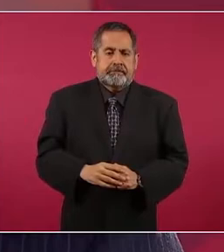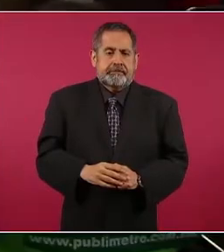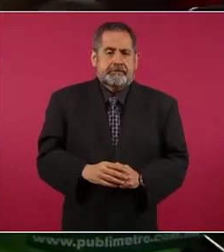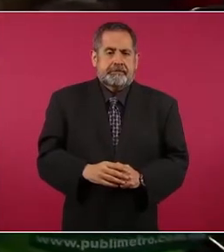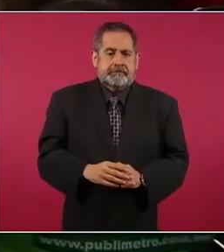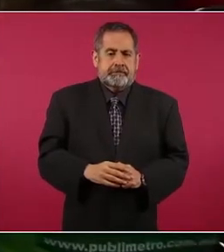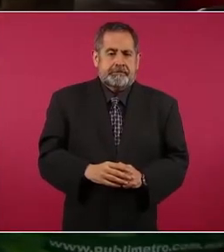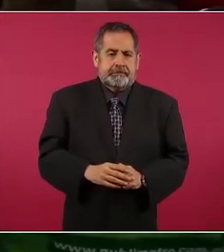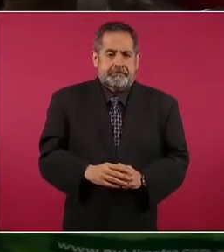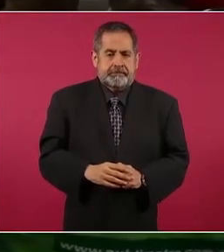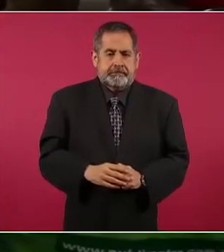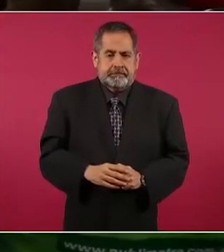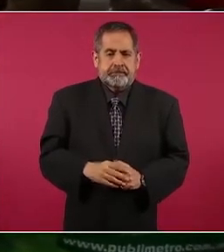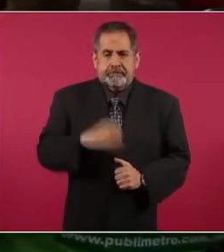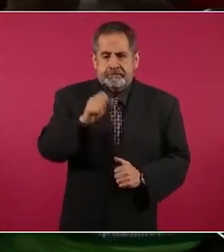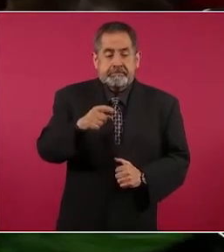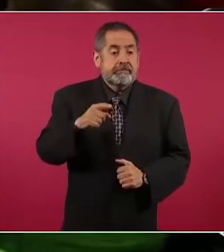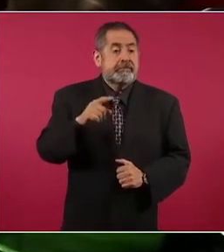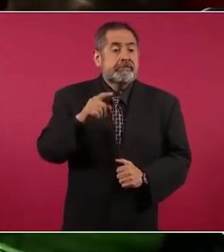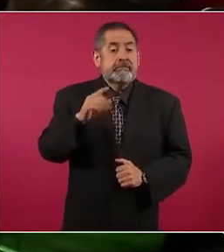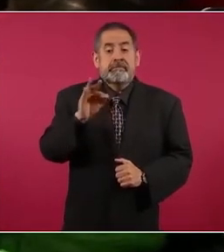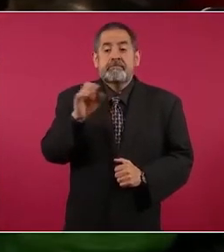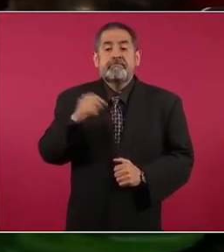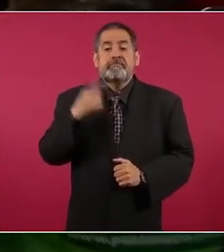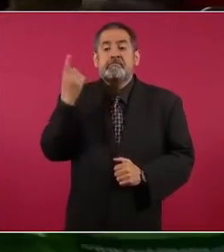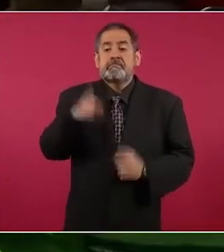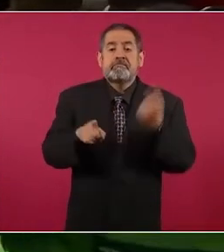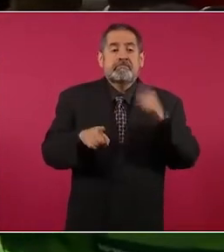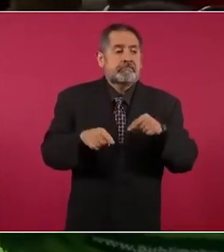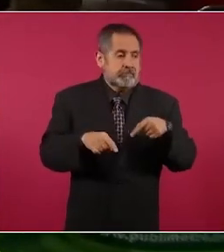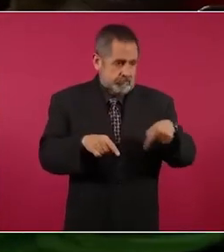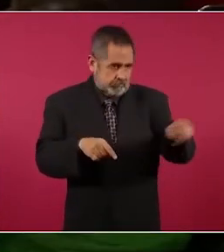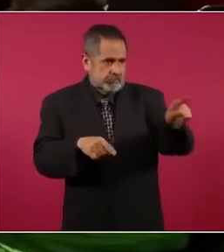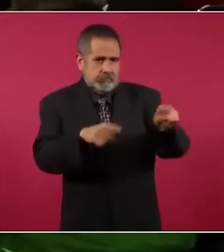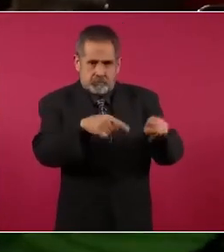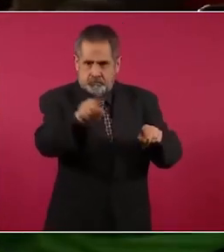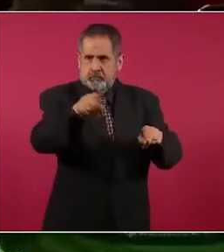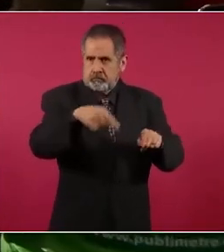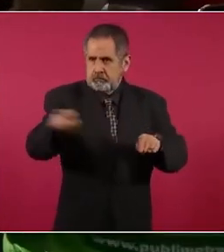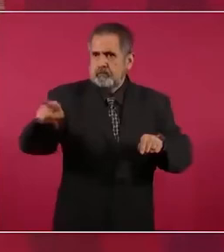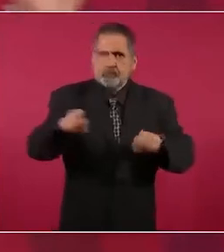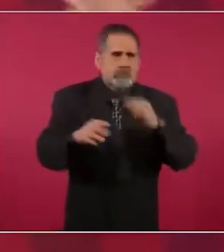De mandar delegados y